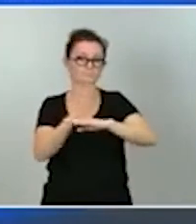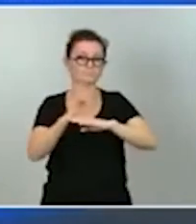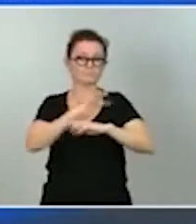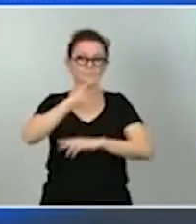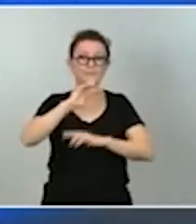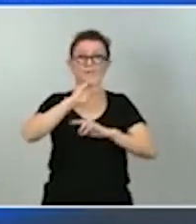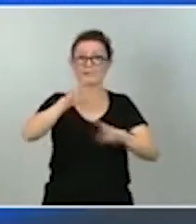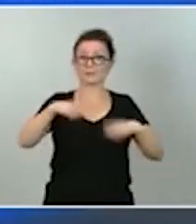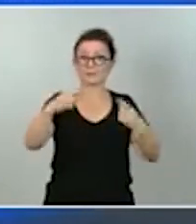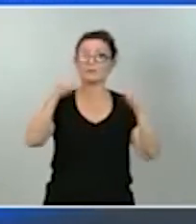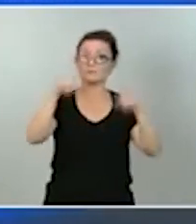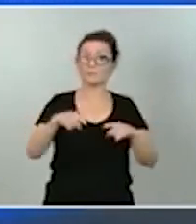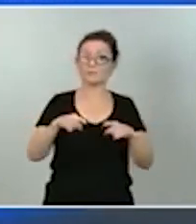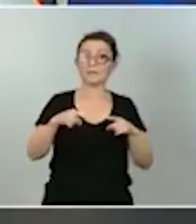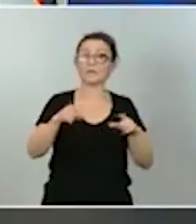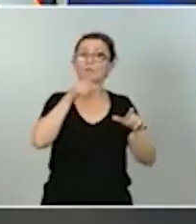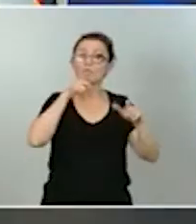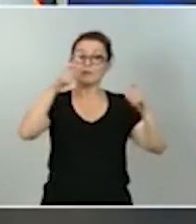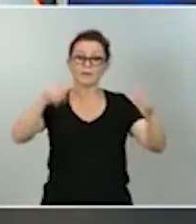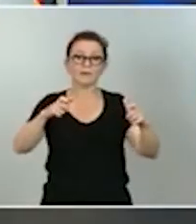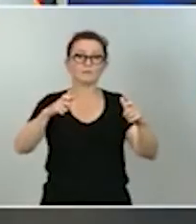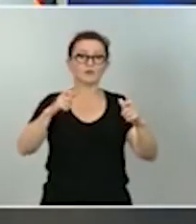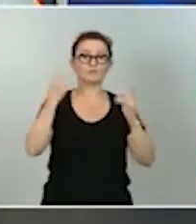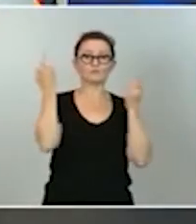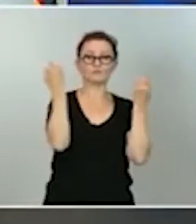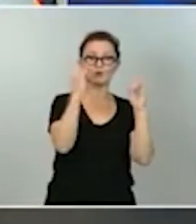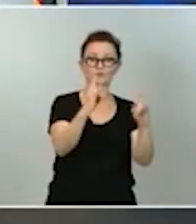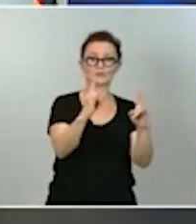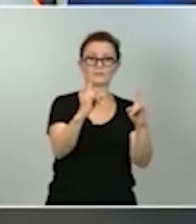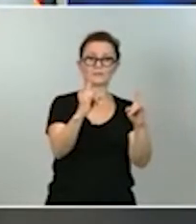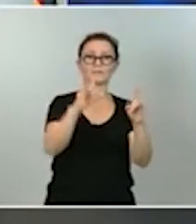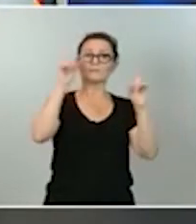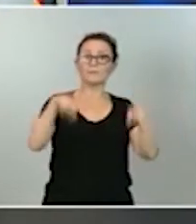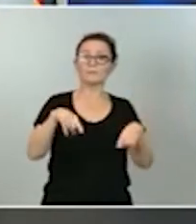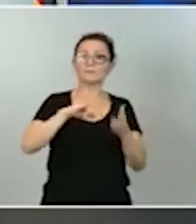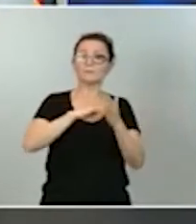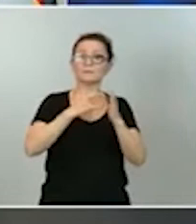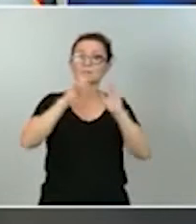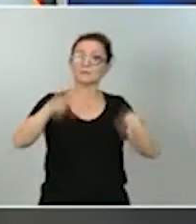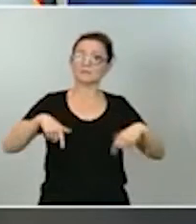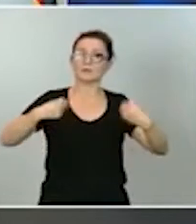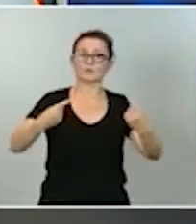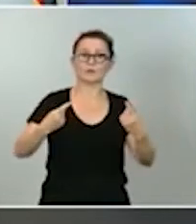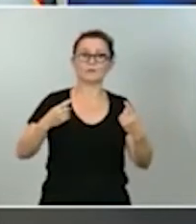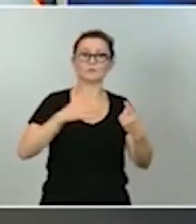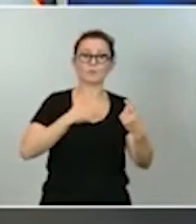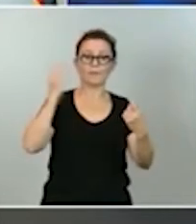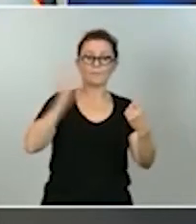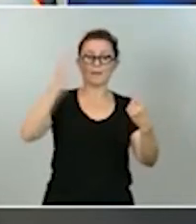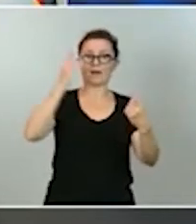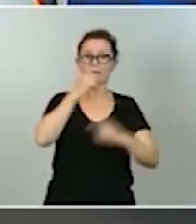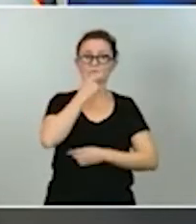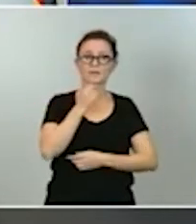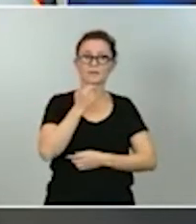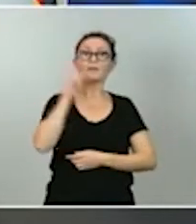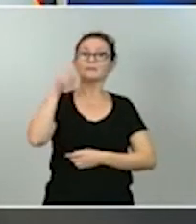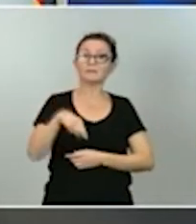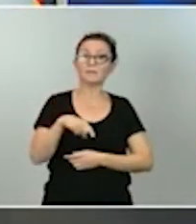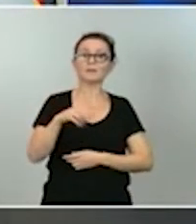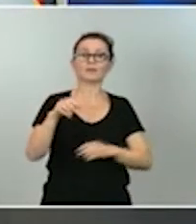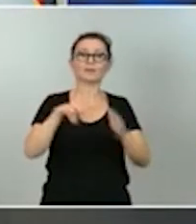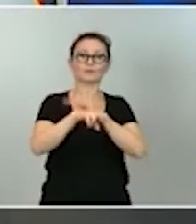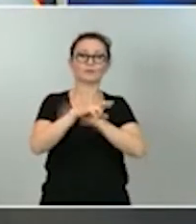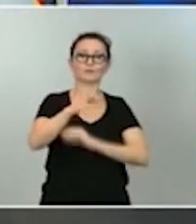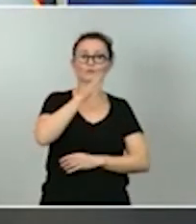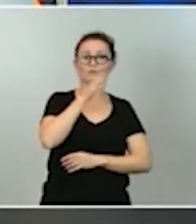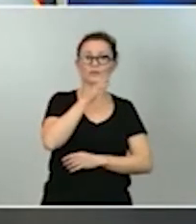humedales los bosques la restauración de ecosistemas vulnerables la gestión de los recursos hídricos la adaptación de la